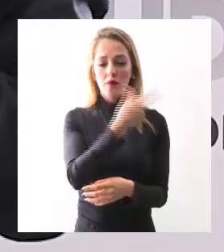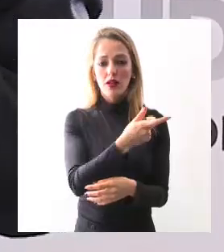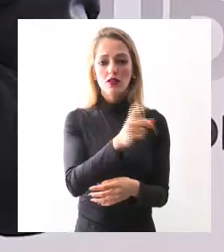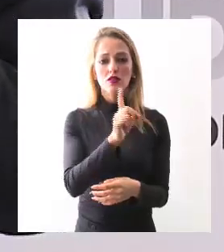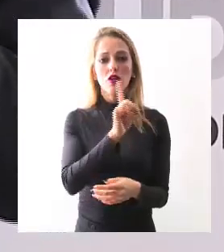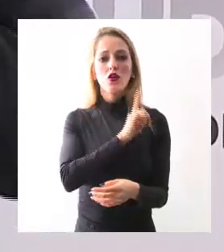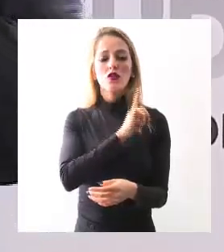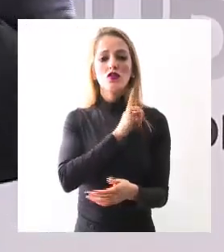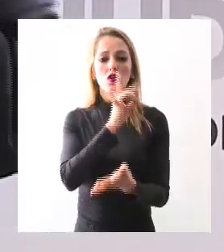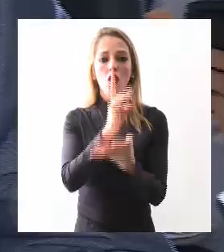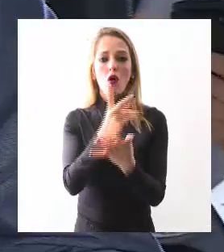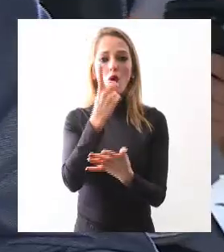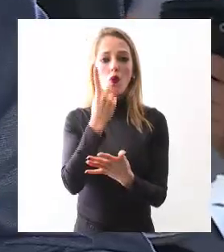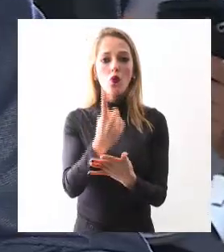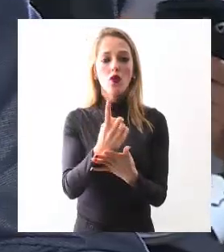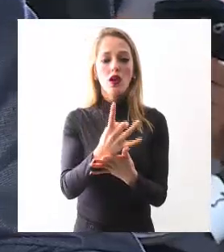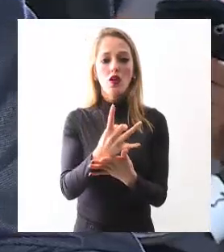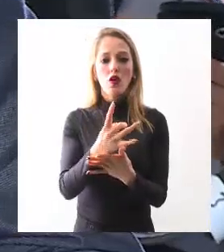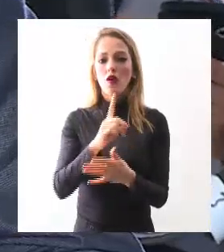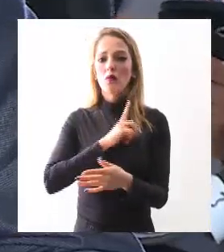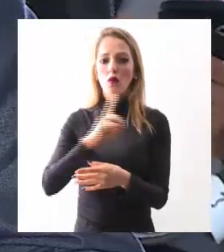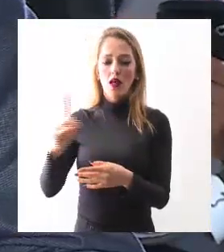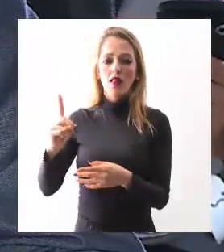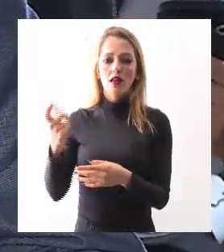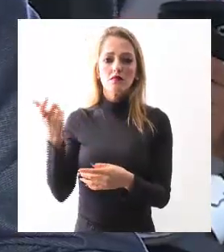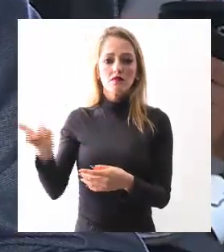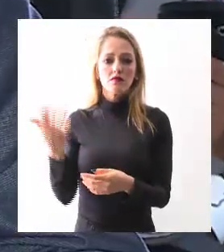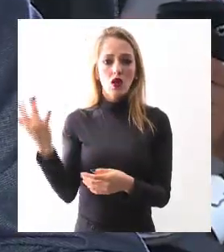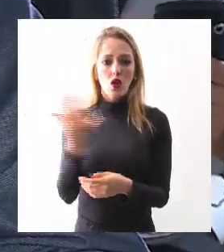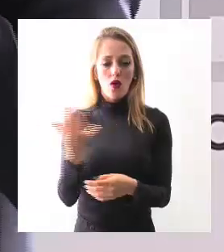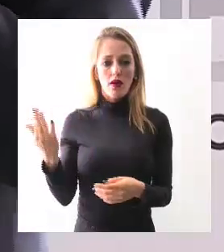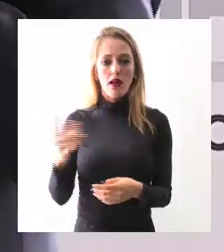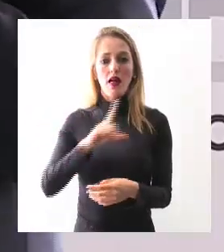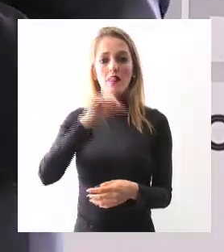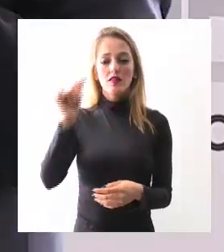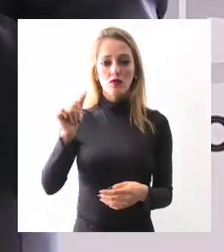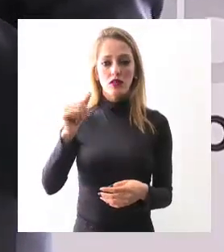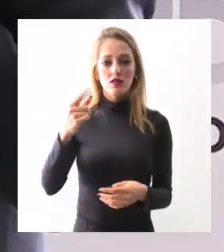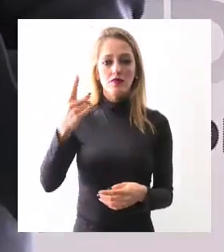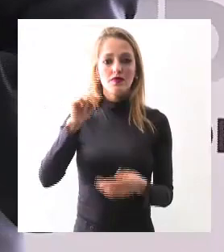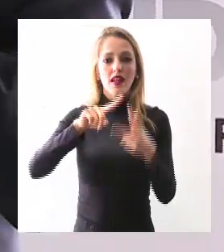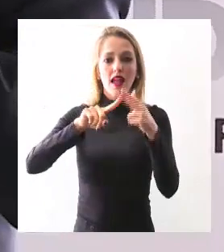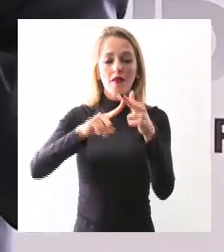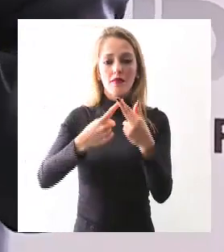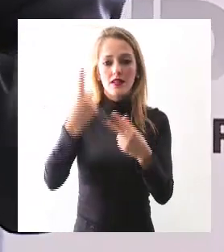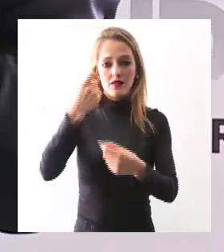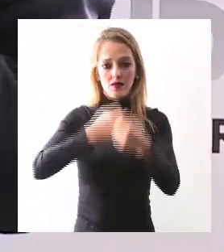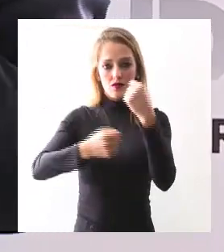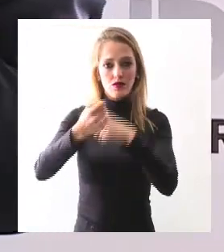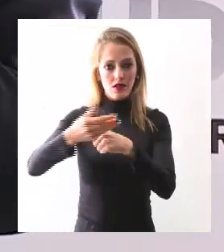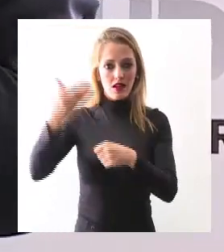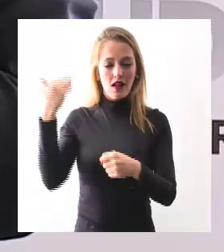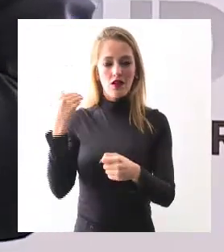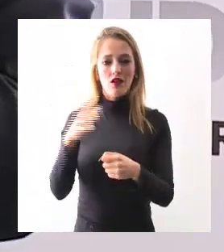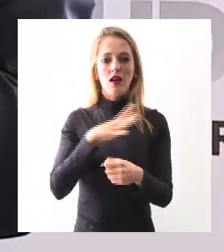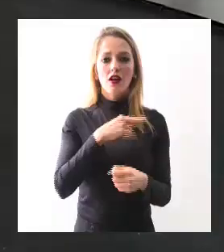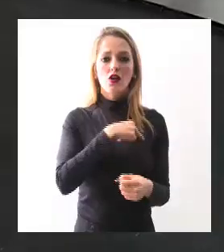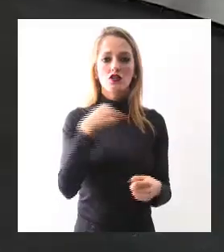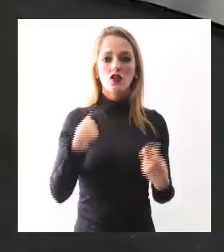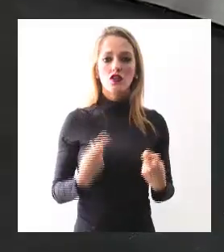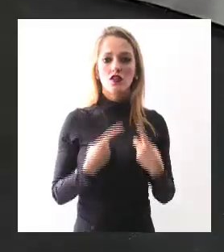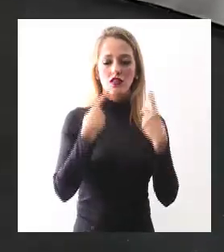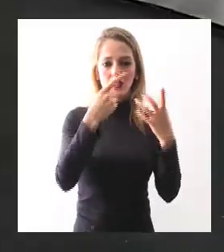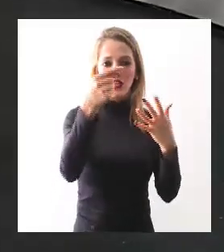permitirían tarifas a la ruta empresa de 9 pesos. A partir del año pasado, generadas estas opciones,